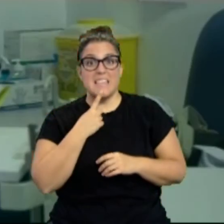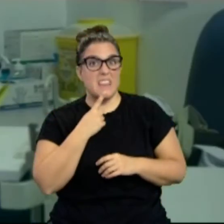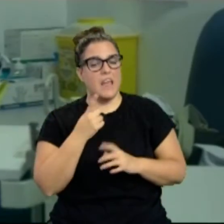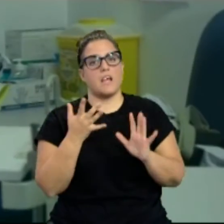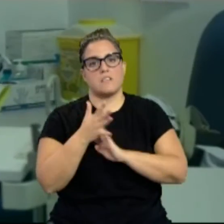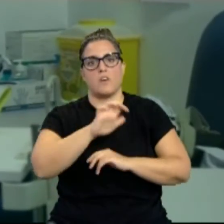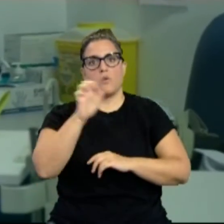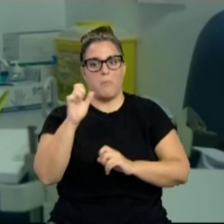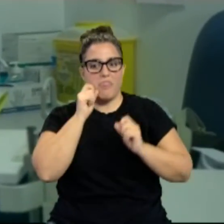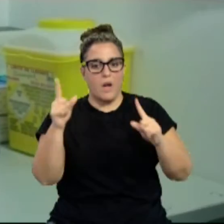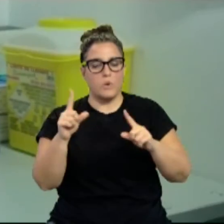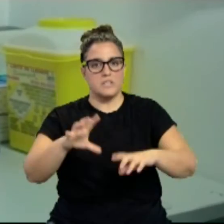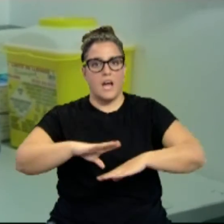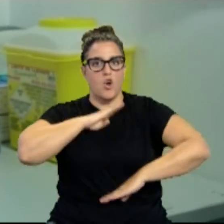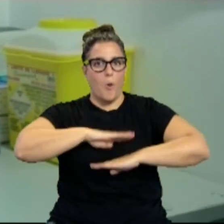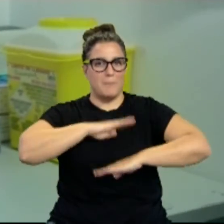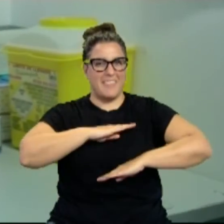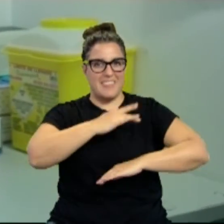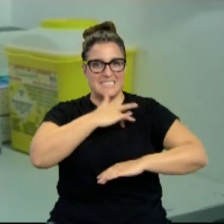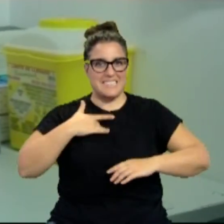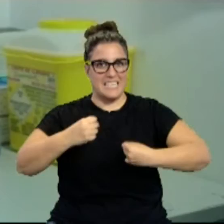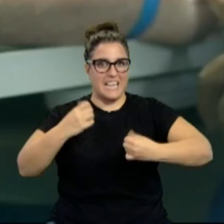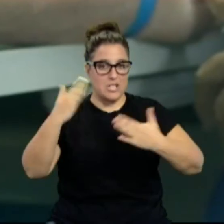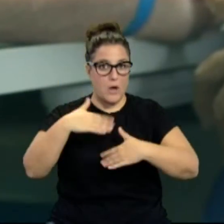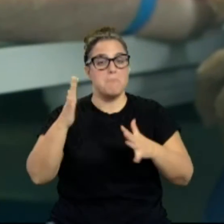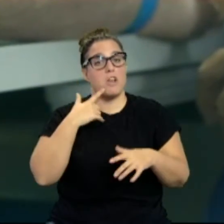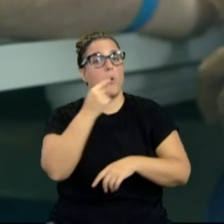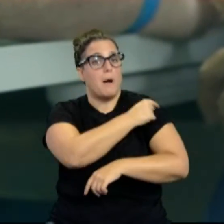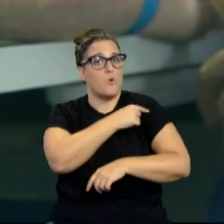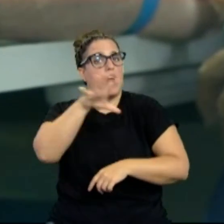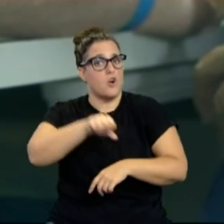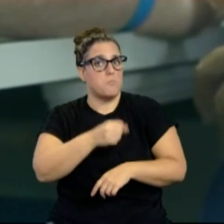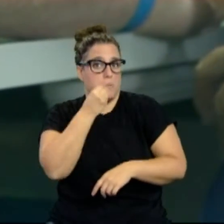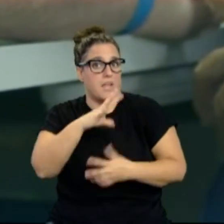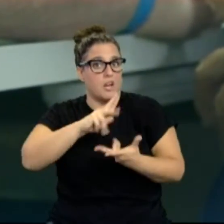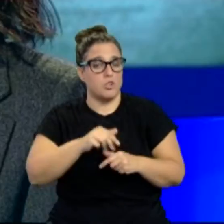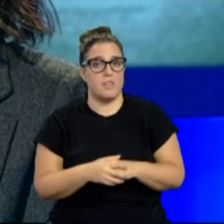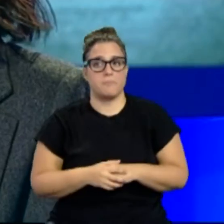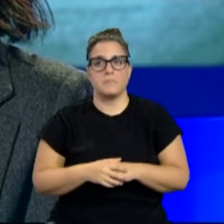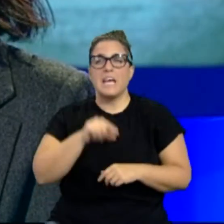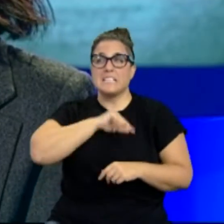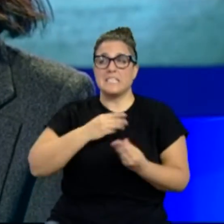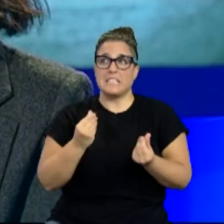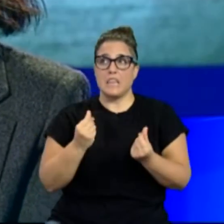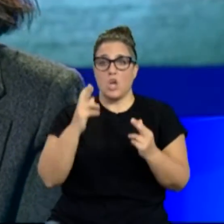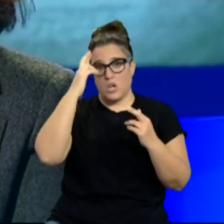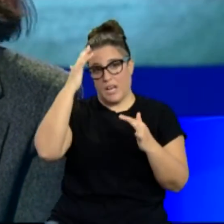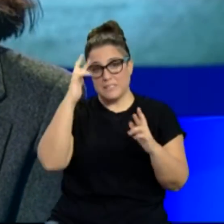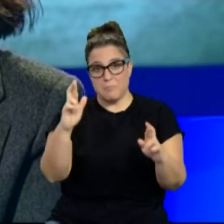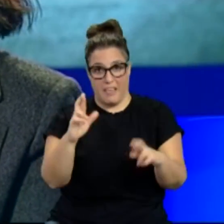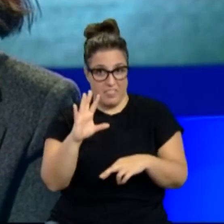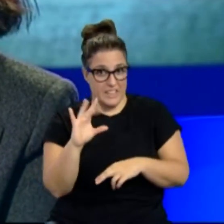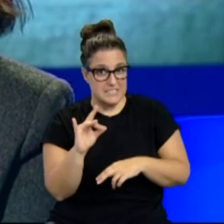competencias sanitarias, pero la compra de las vacunas es una buena noticia. Las sensaciones son esperanzadoras, pero yo creo que hay que ser igual de